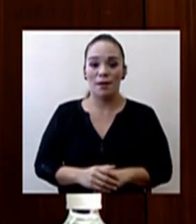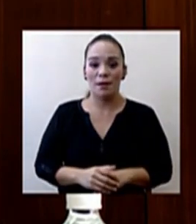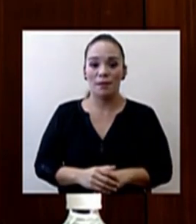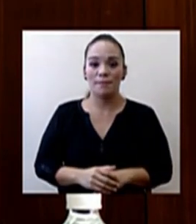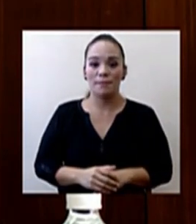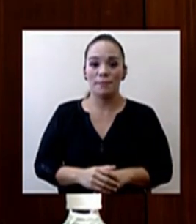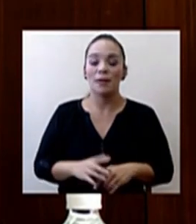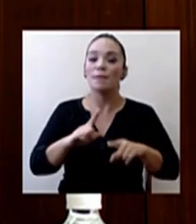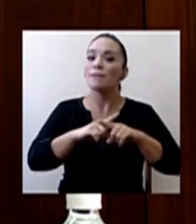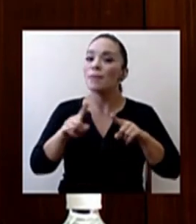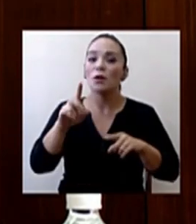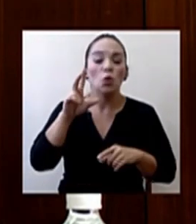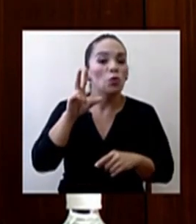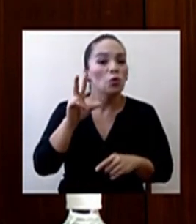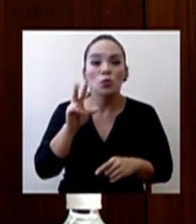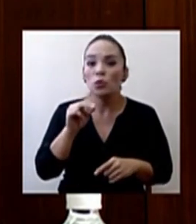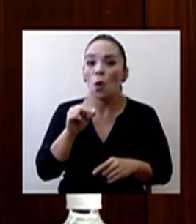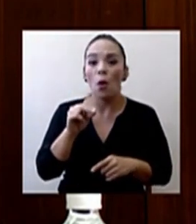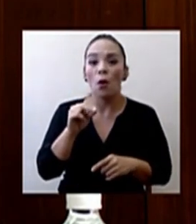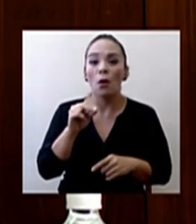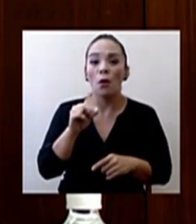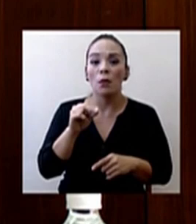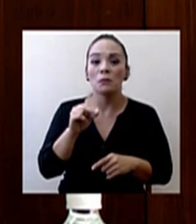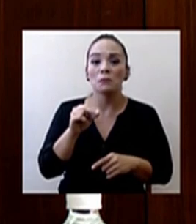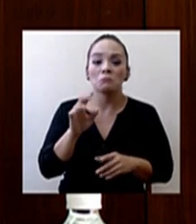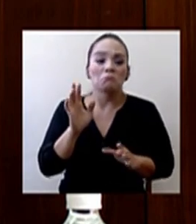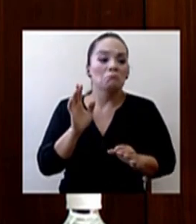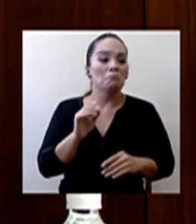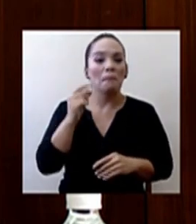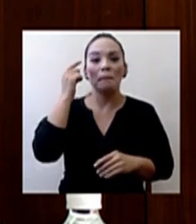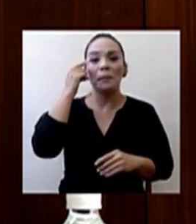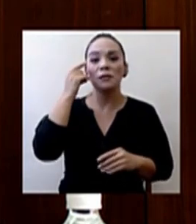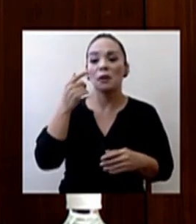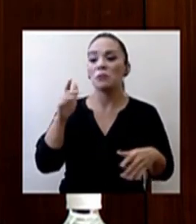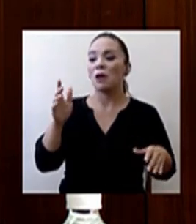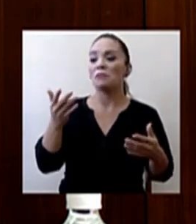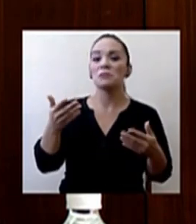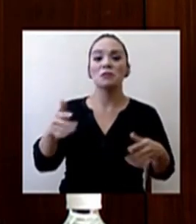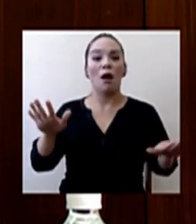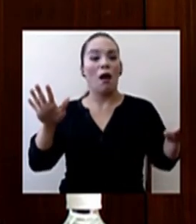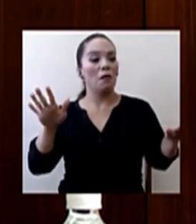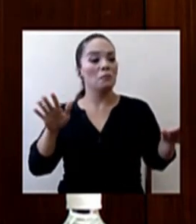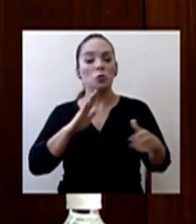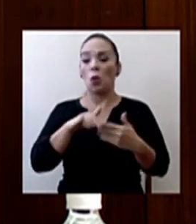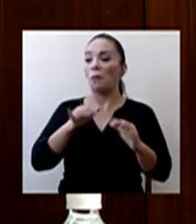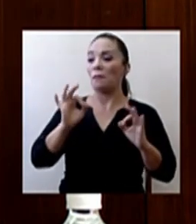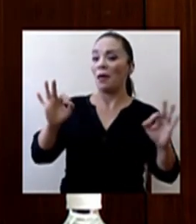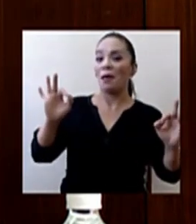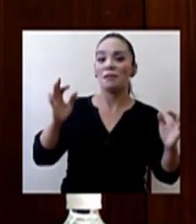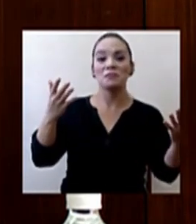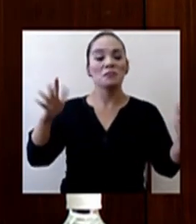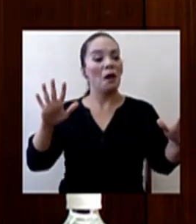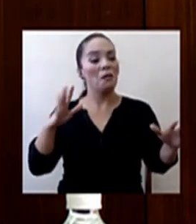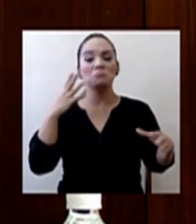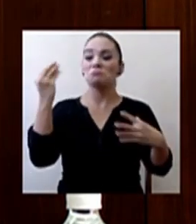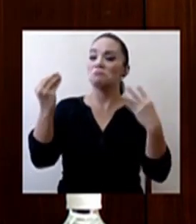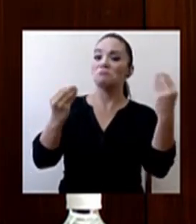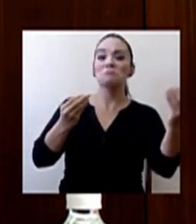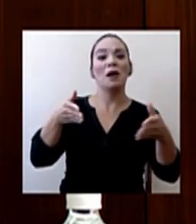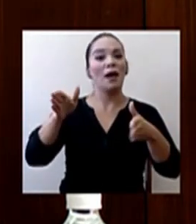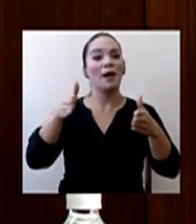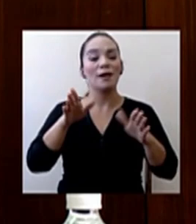Pero no tomemos esto como si ya las cosas han salido bien y entonces salimos a la calle.